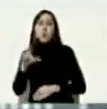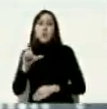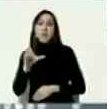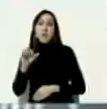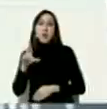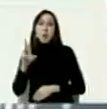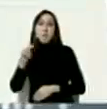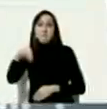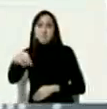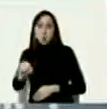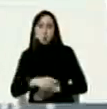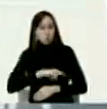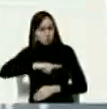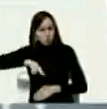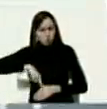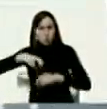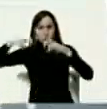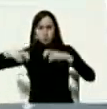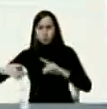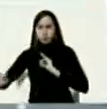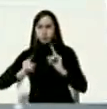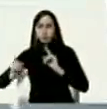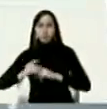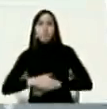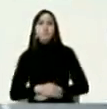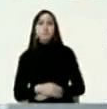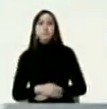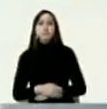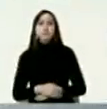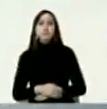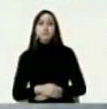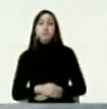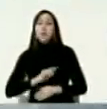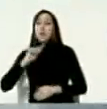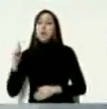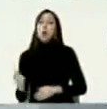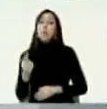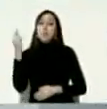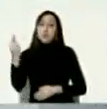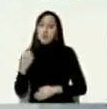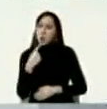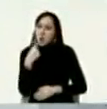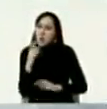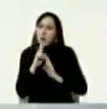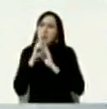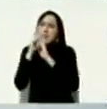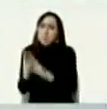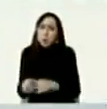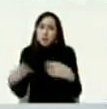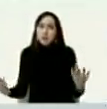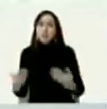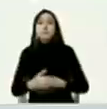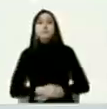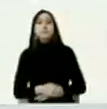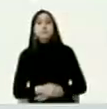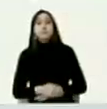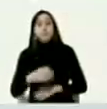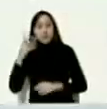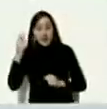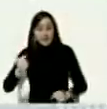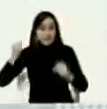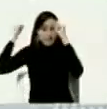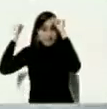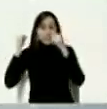aquí estuvimos y lo primero Patrick fue que la embajada gringa